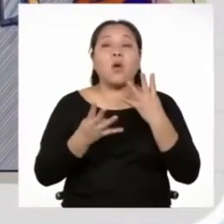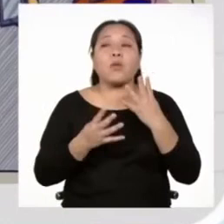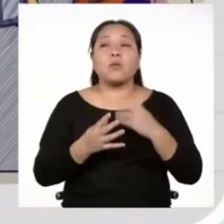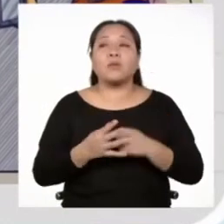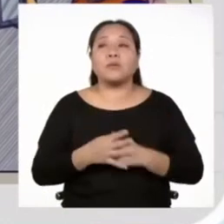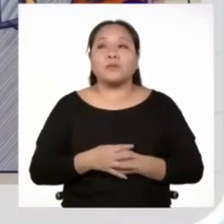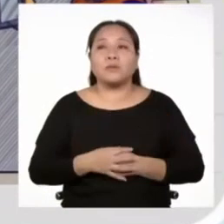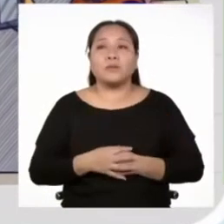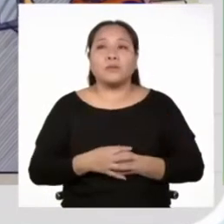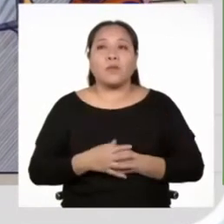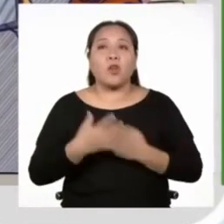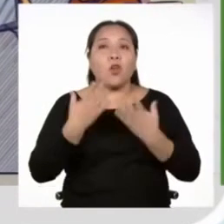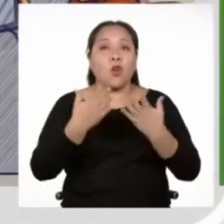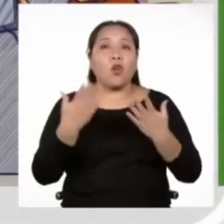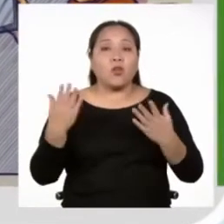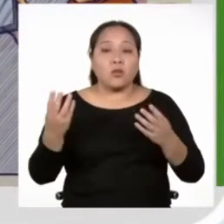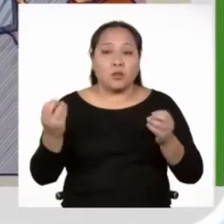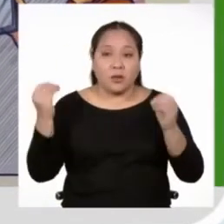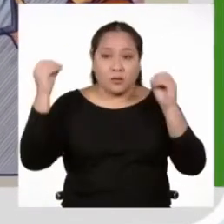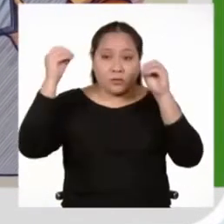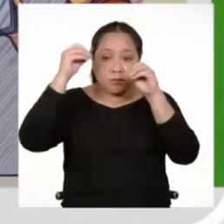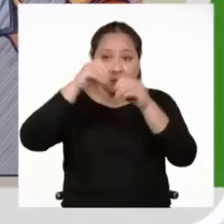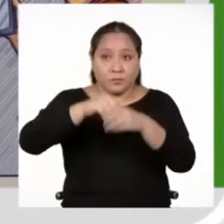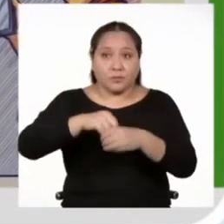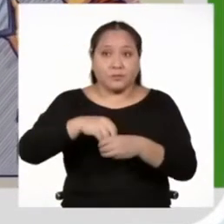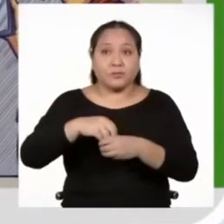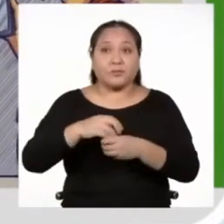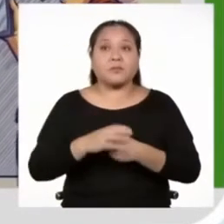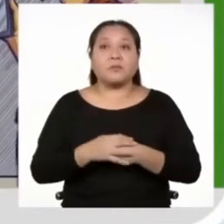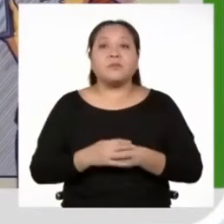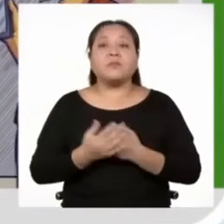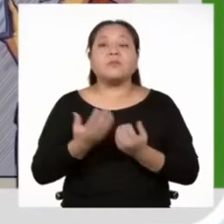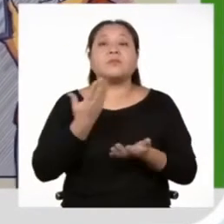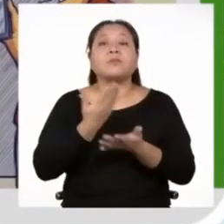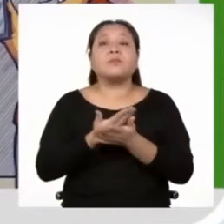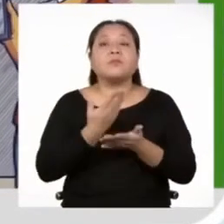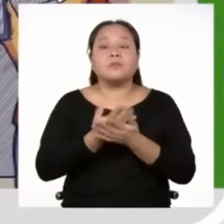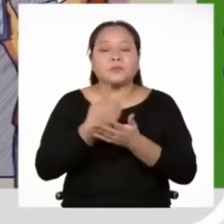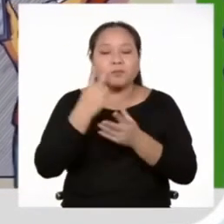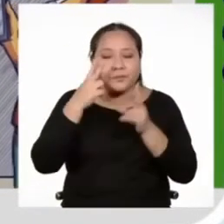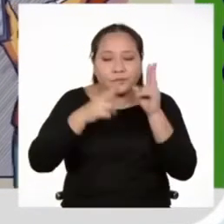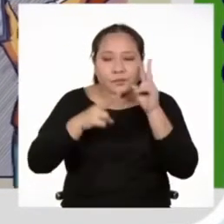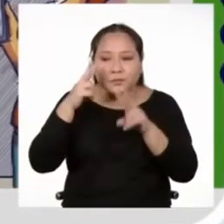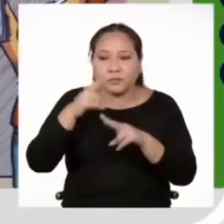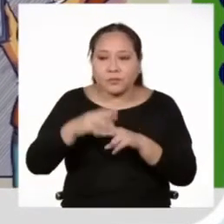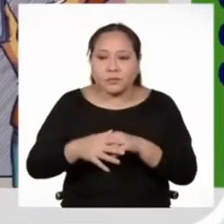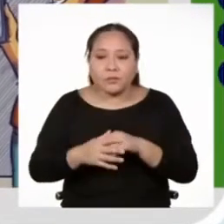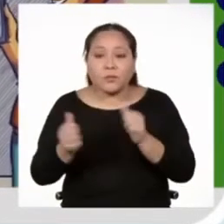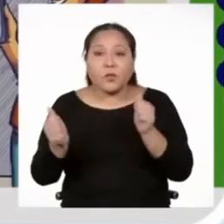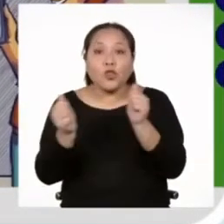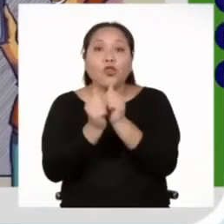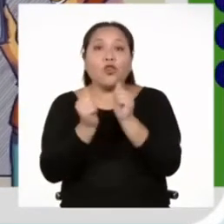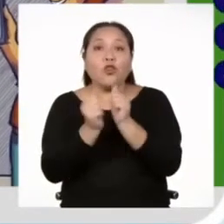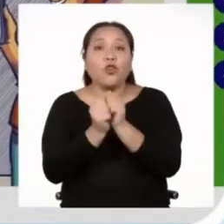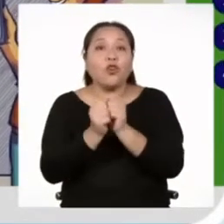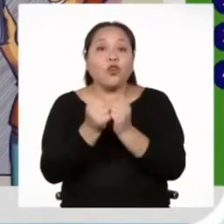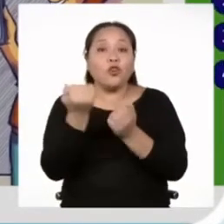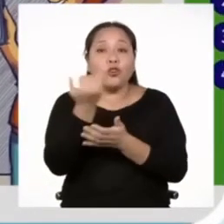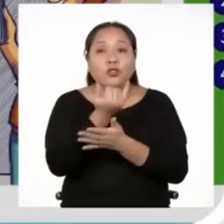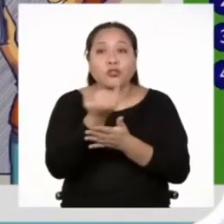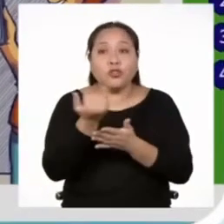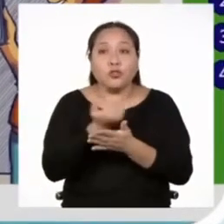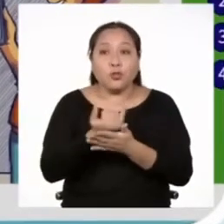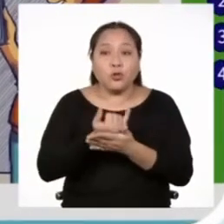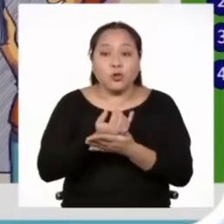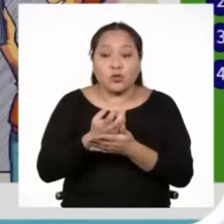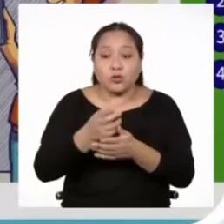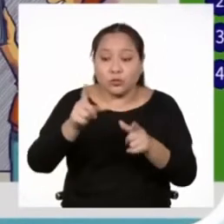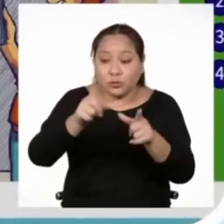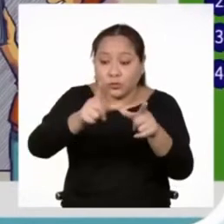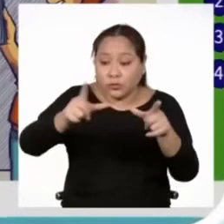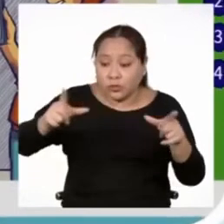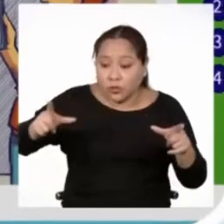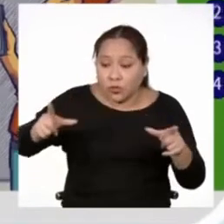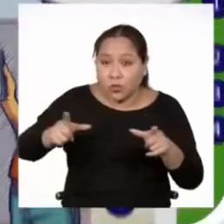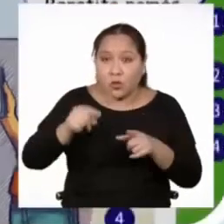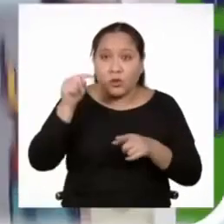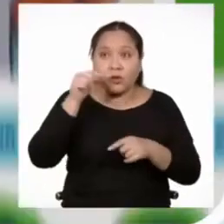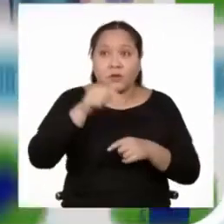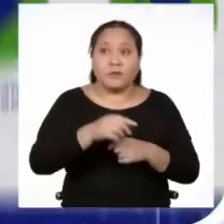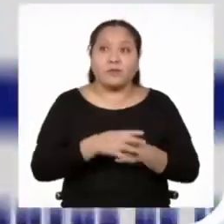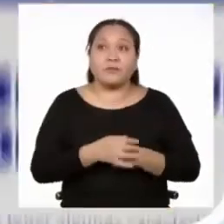elementos del contexto, que se evidenciarán a partir de los dibujos del entorno en que se desenvuelven los personajes.